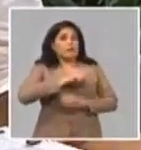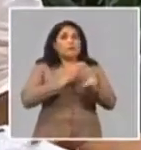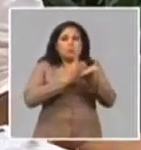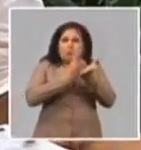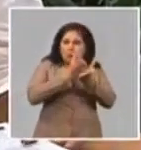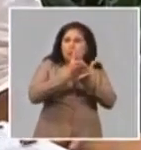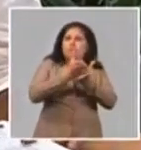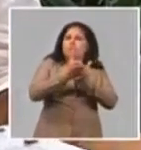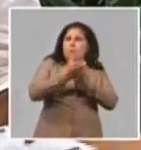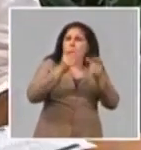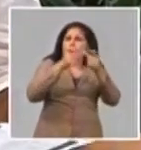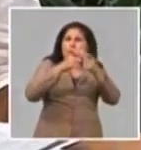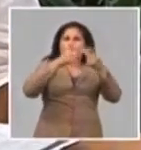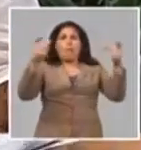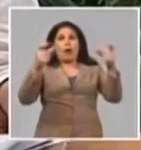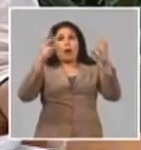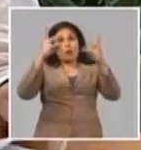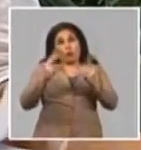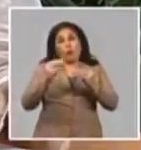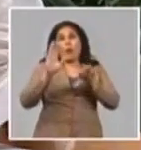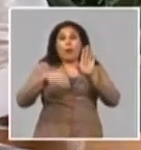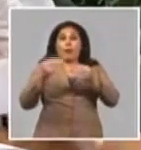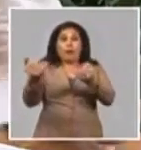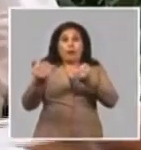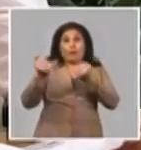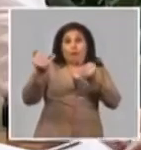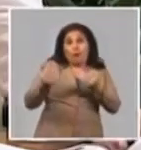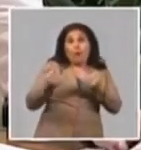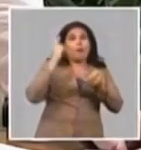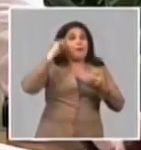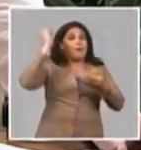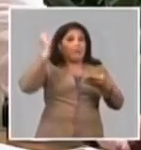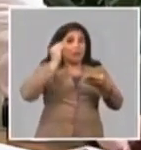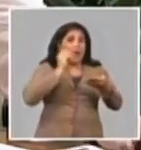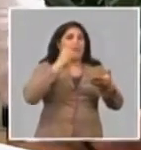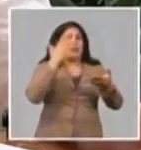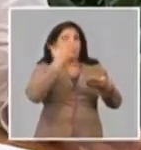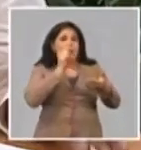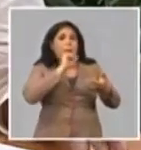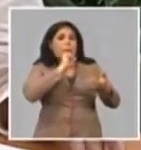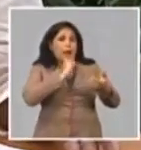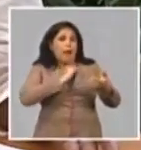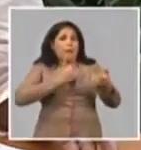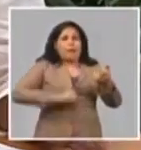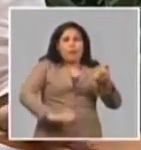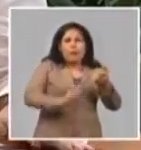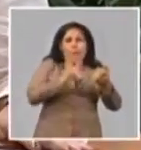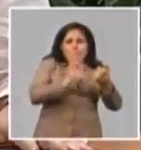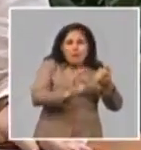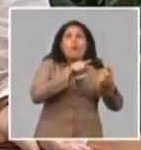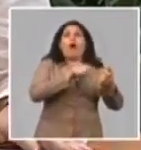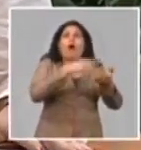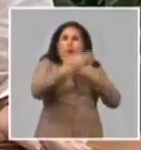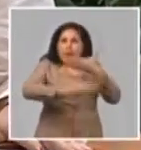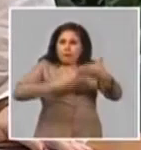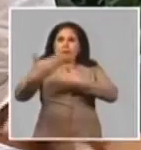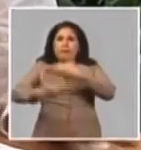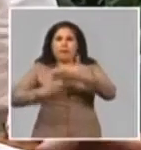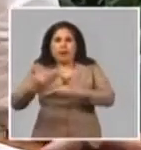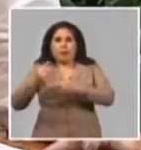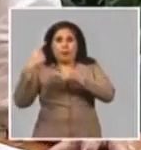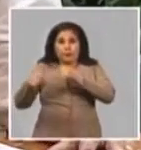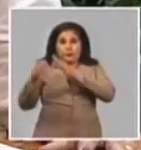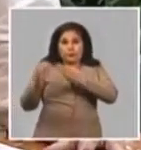creciendo este número a partir de que se sigan identificando las madres. Un programa